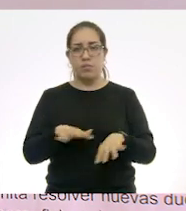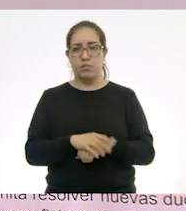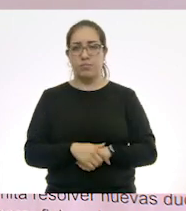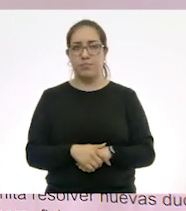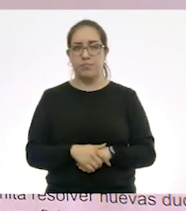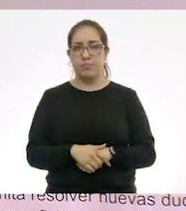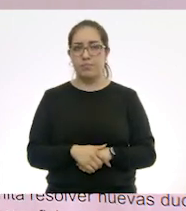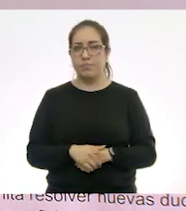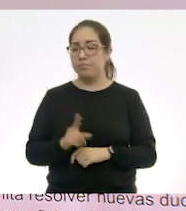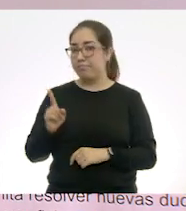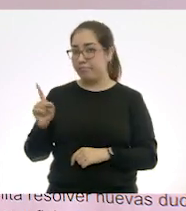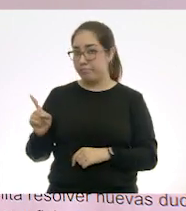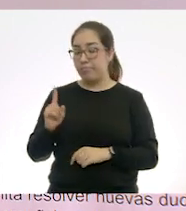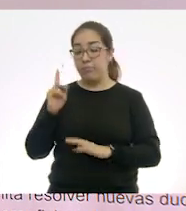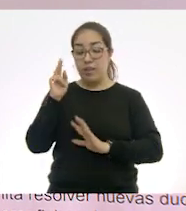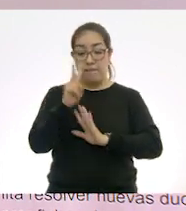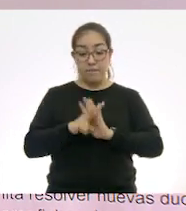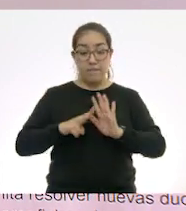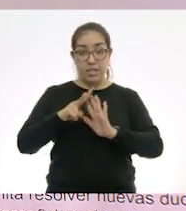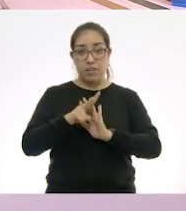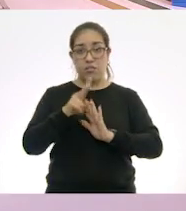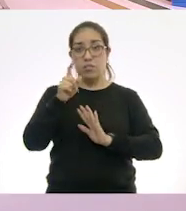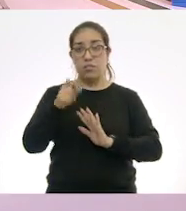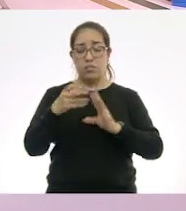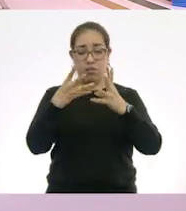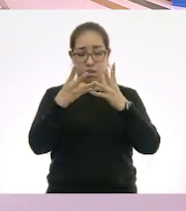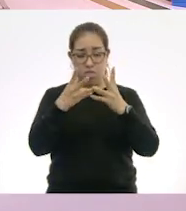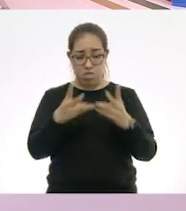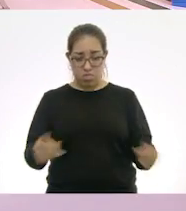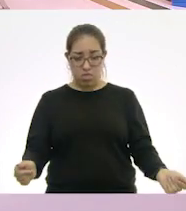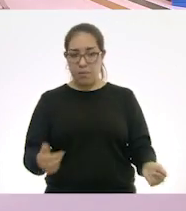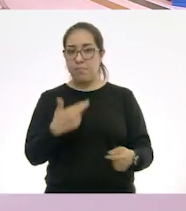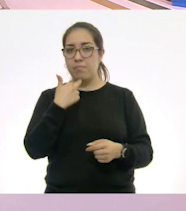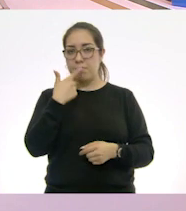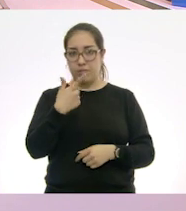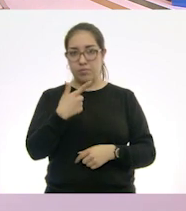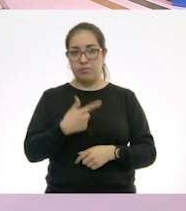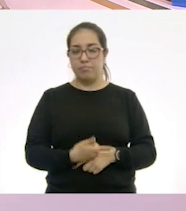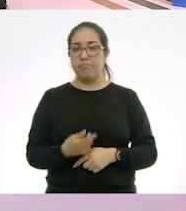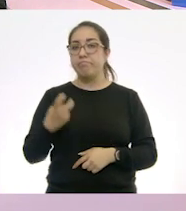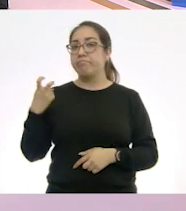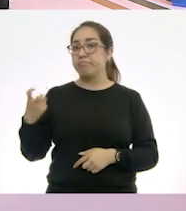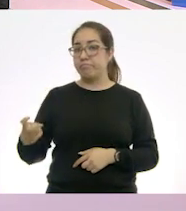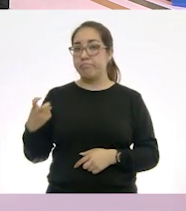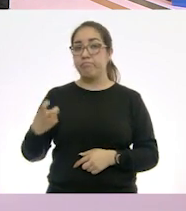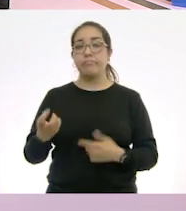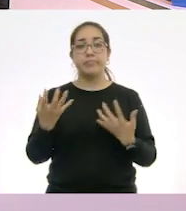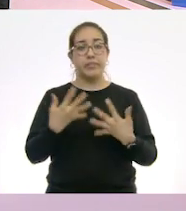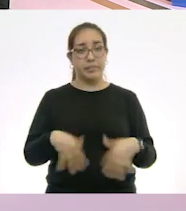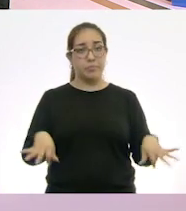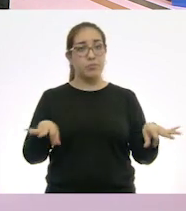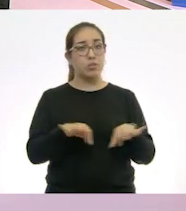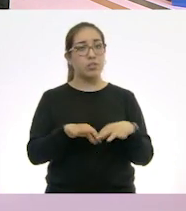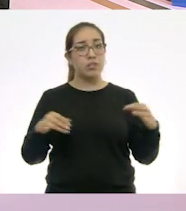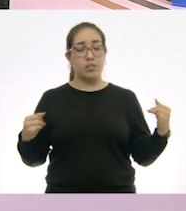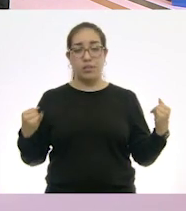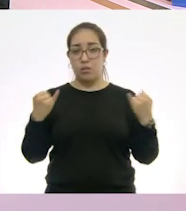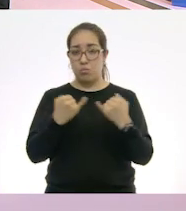Hacer que el virus sea menos en vez de más. Esto tiene que ver mucho con esta pregunta.